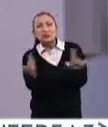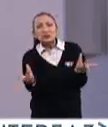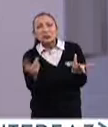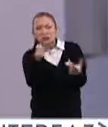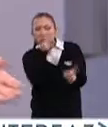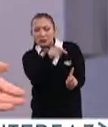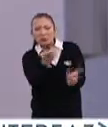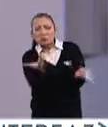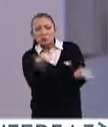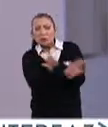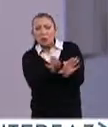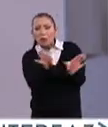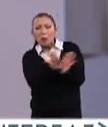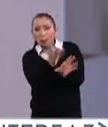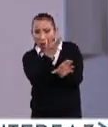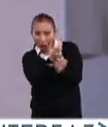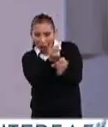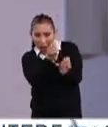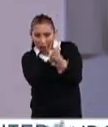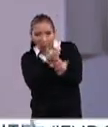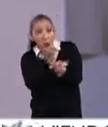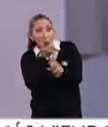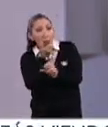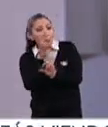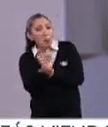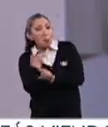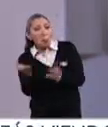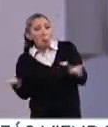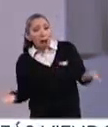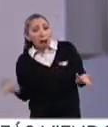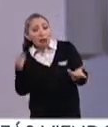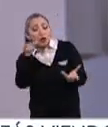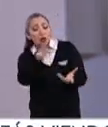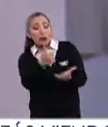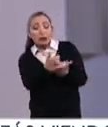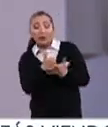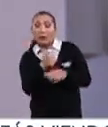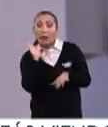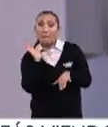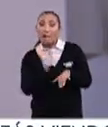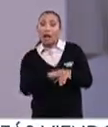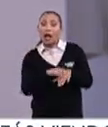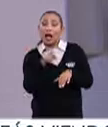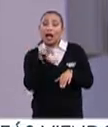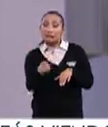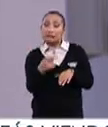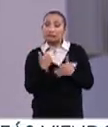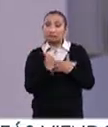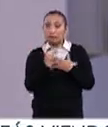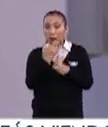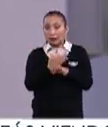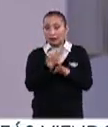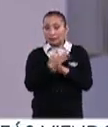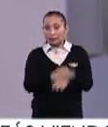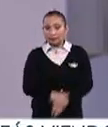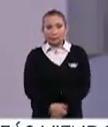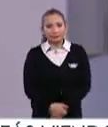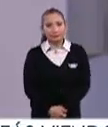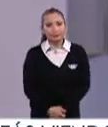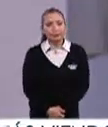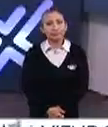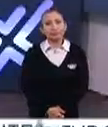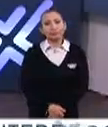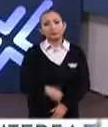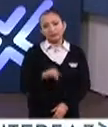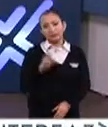y sin duda, como bien lo menciona, uno de nuestros, de nuestras armas más viables en este momento. Por supuesto.